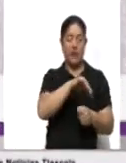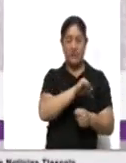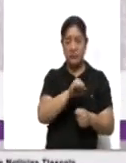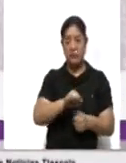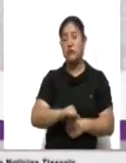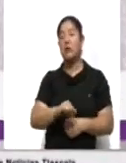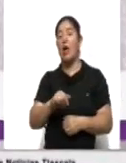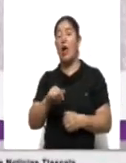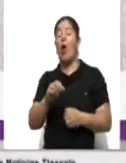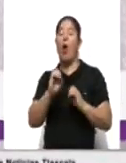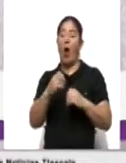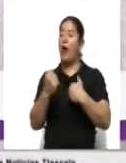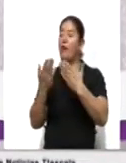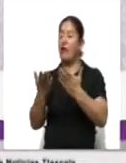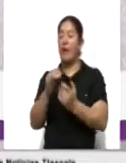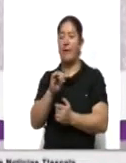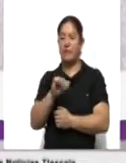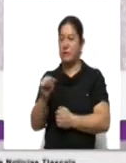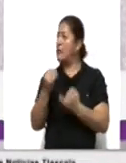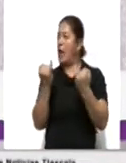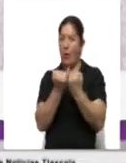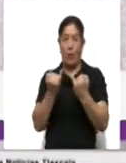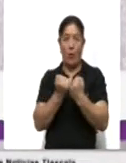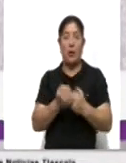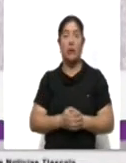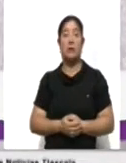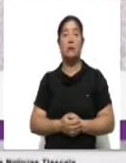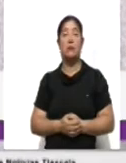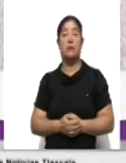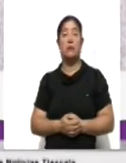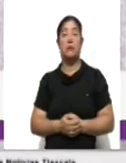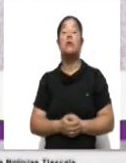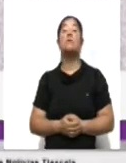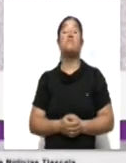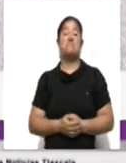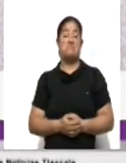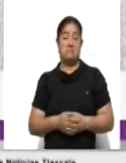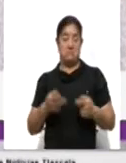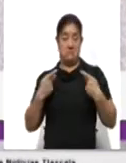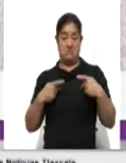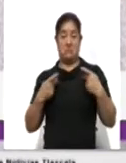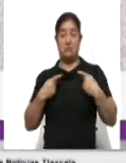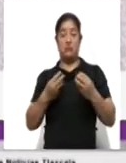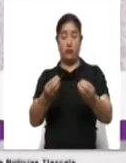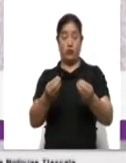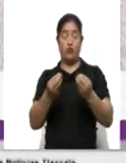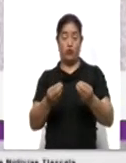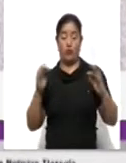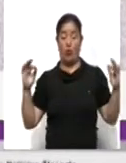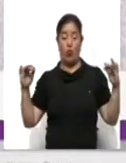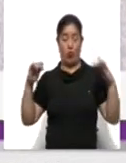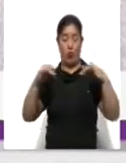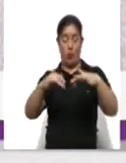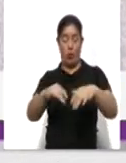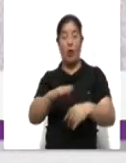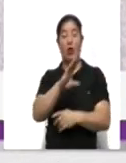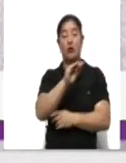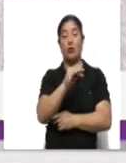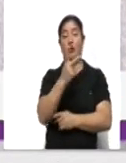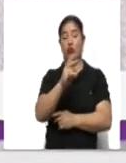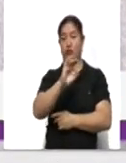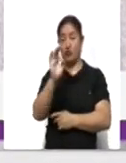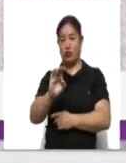gran concurrencia y logramos el 92% de la meta